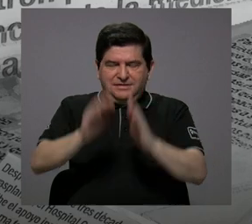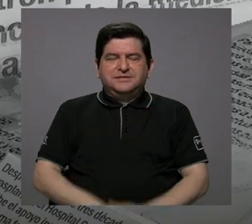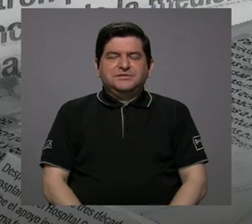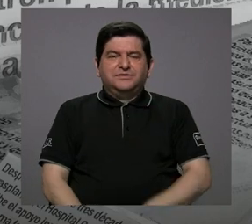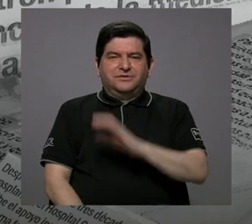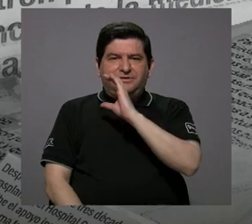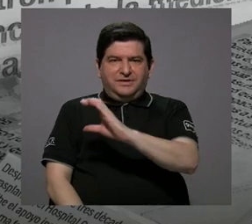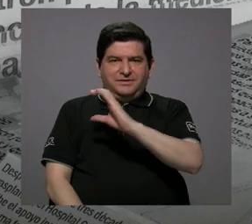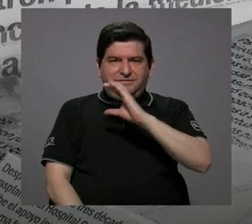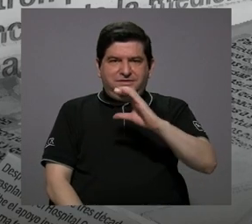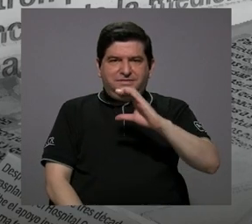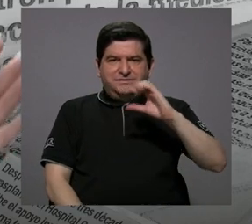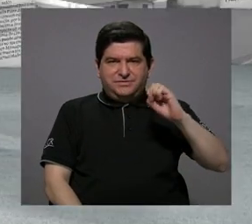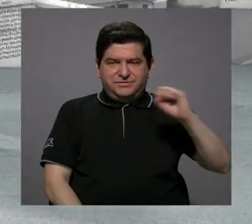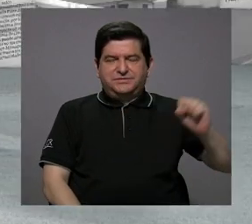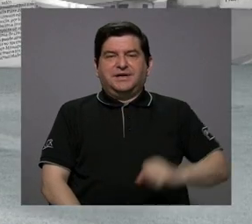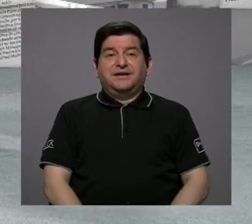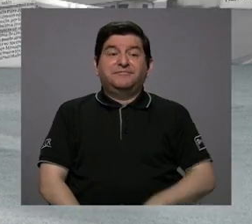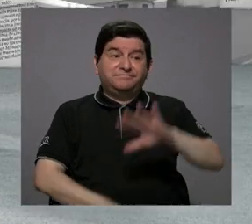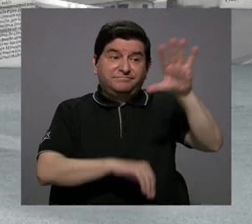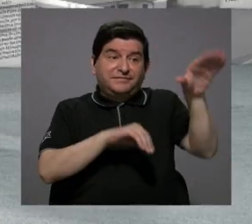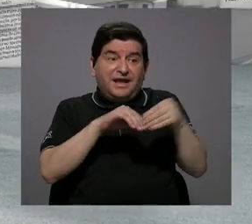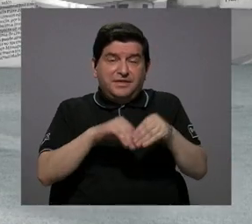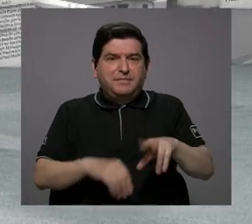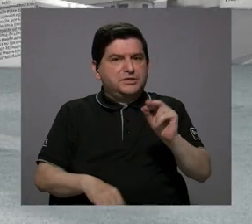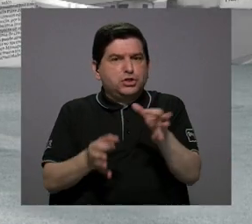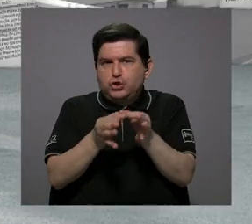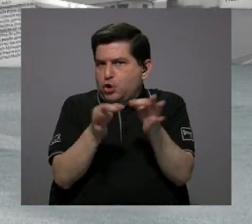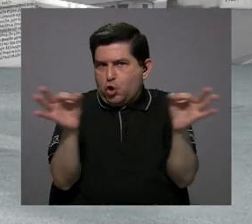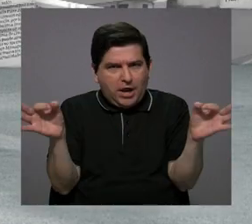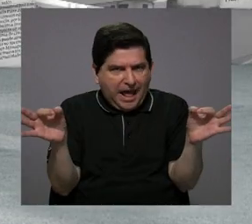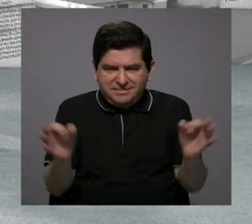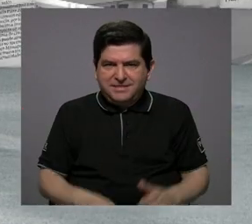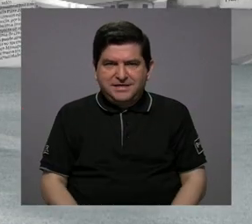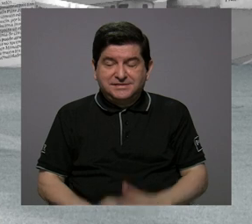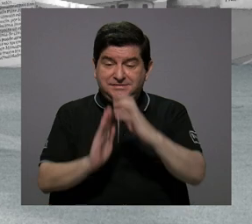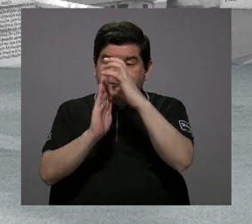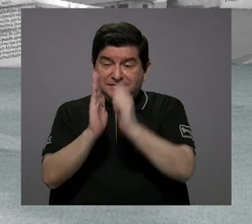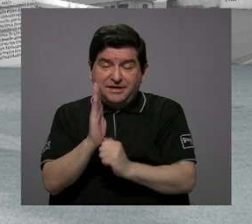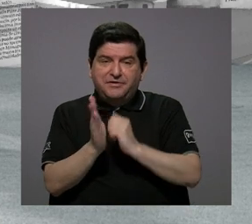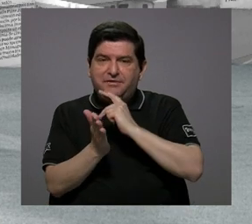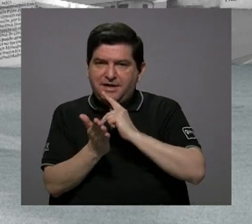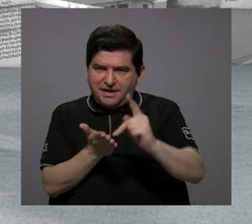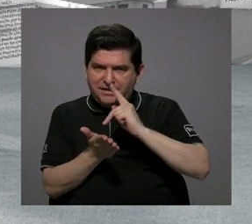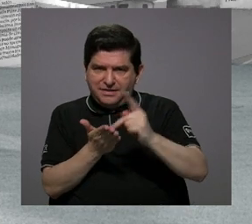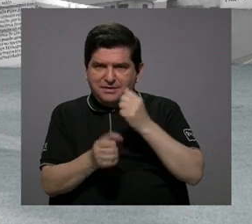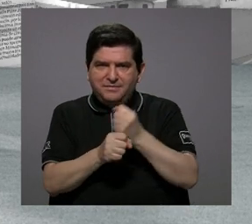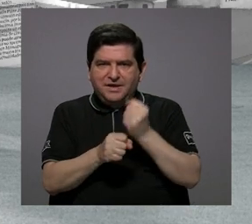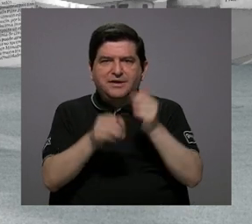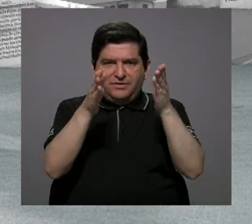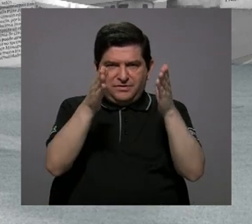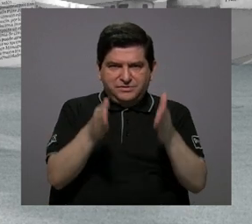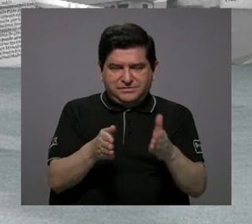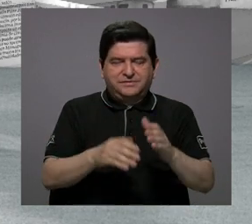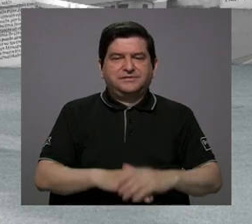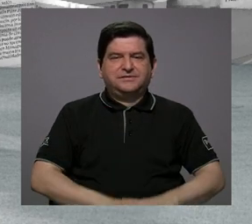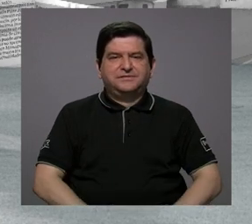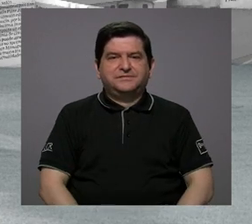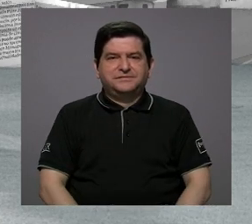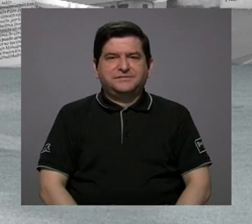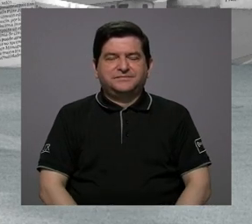la caja costarricense del Seguro Social, que además tampoco es gratuito porque se rebaja de los salarios que se